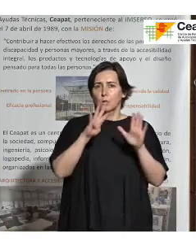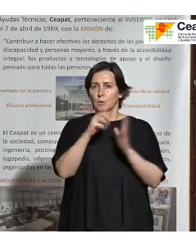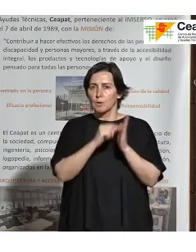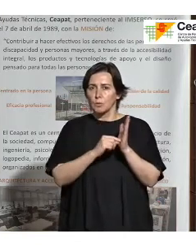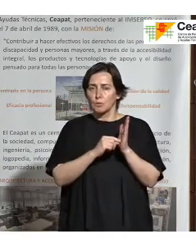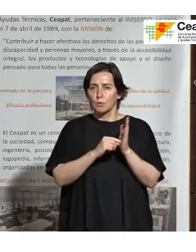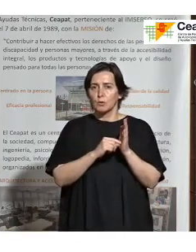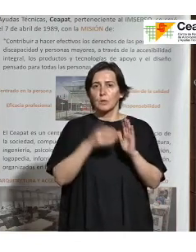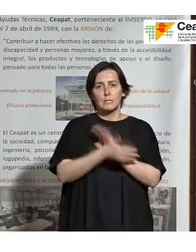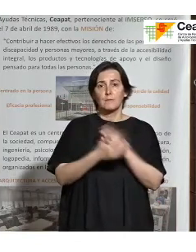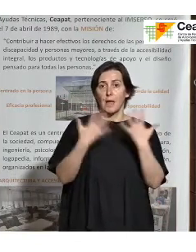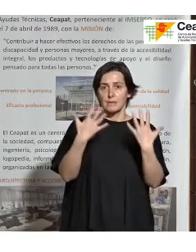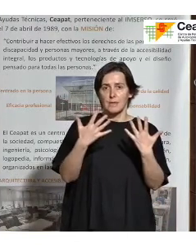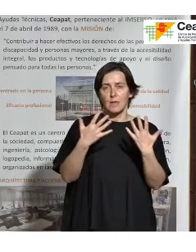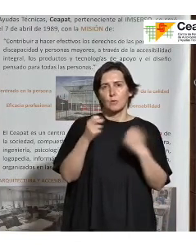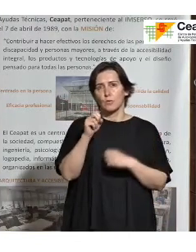10 o 12